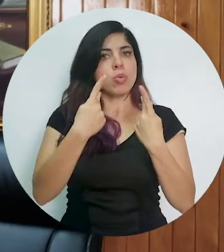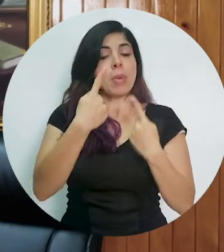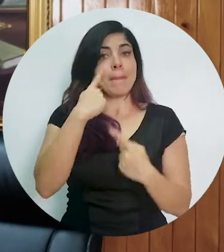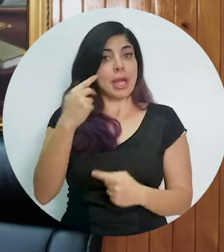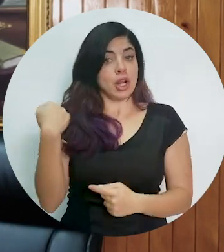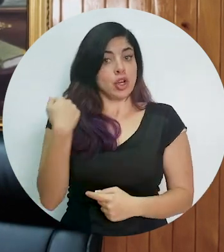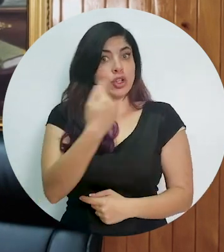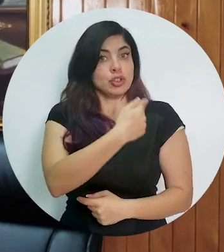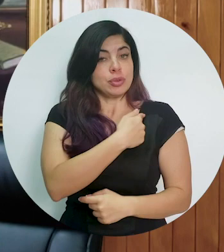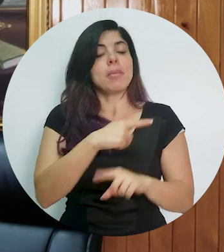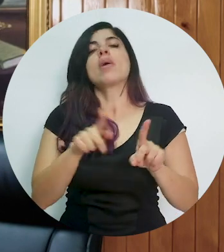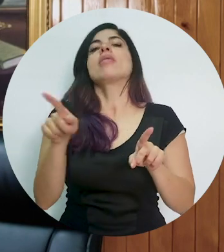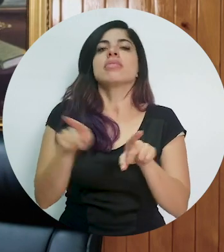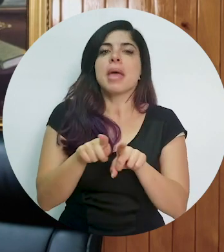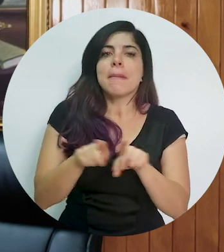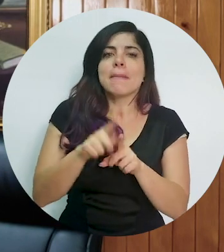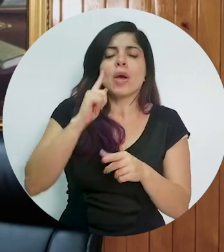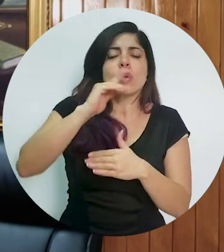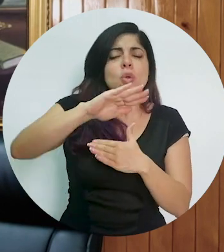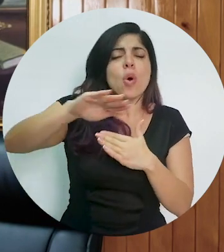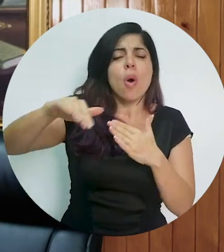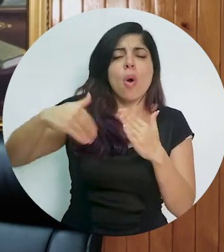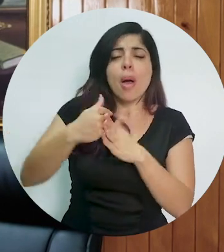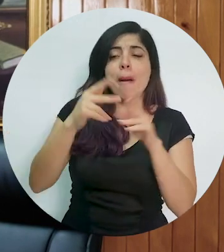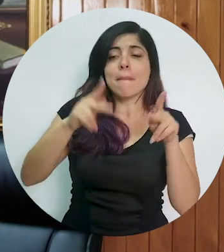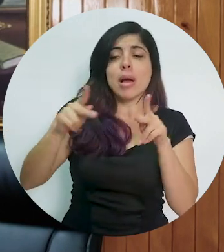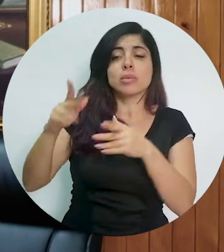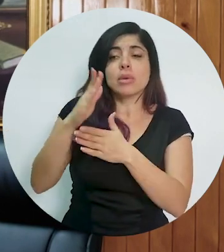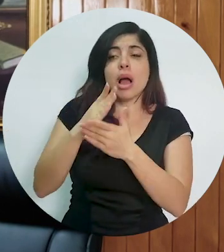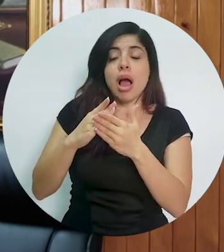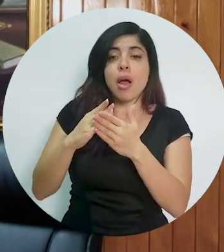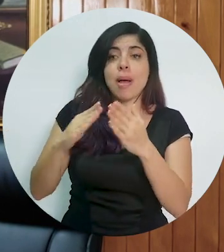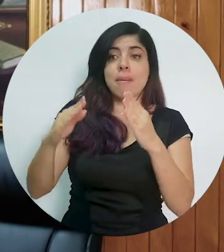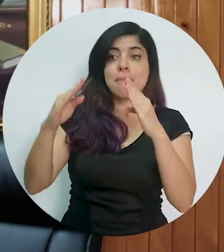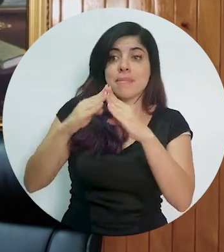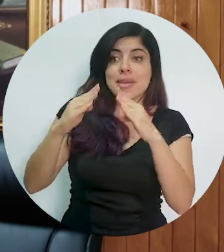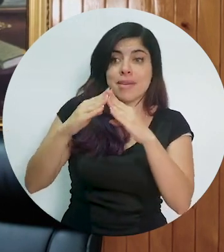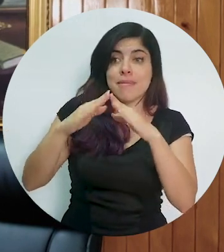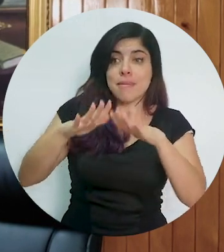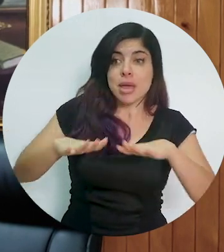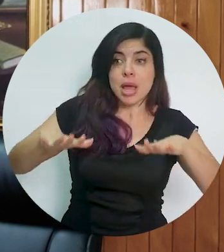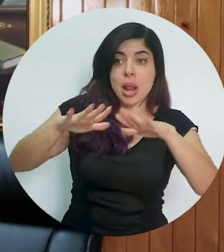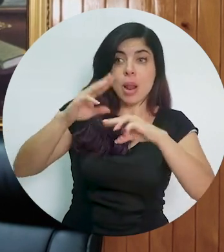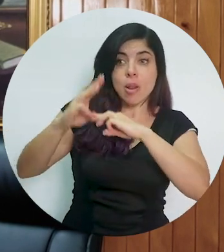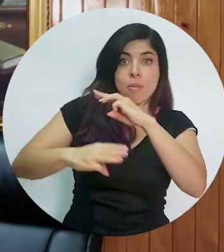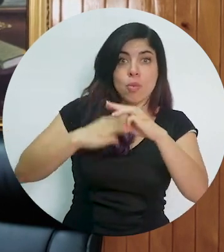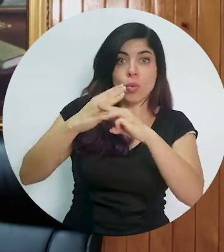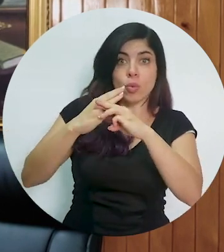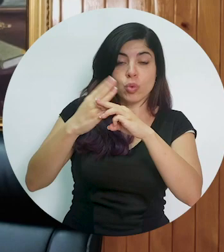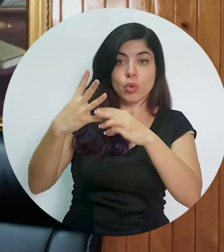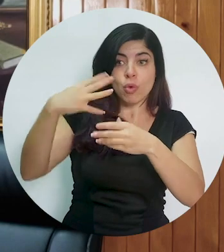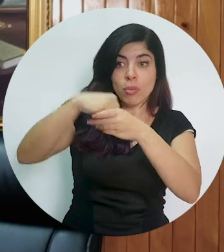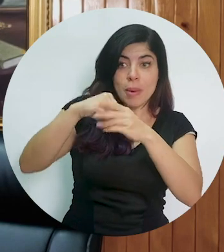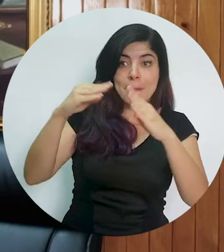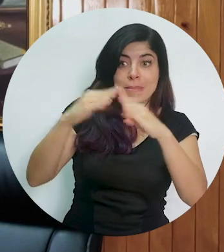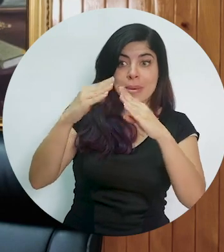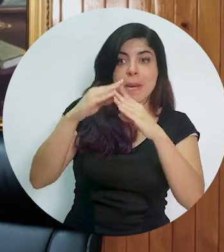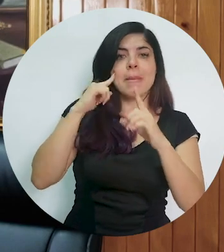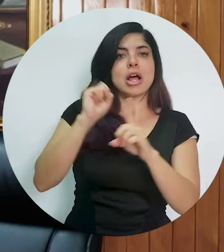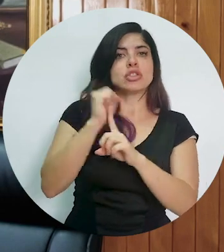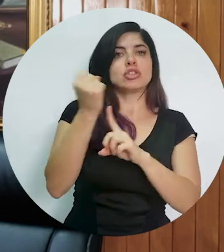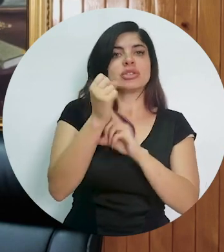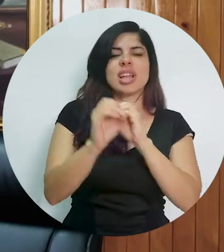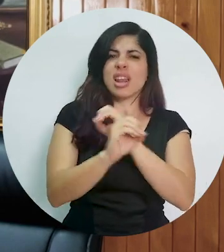que nos permitirá, no solo a nosotras, sino a todas las personas que vivimos en esta parte del mundo, construir